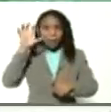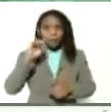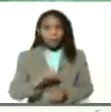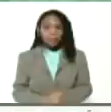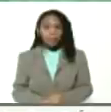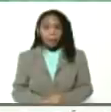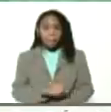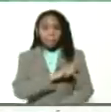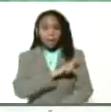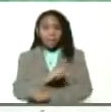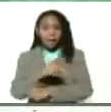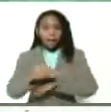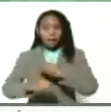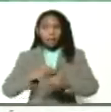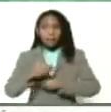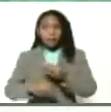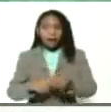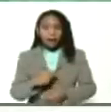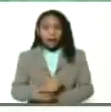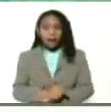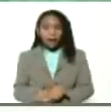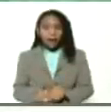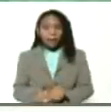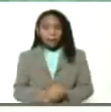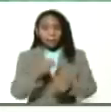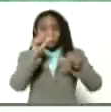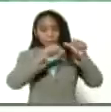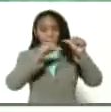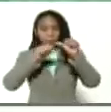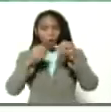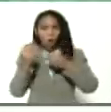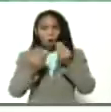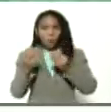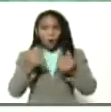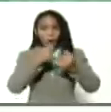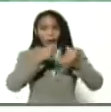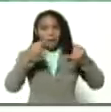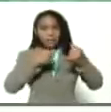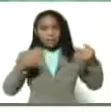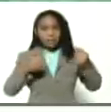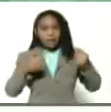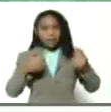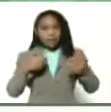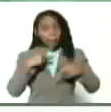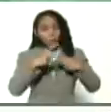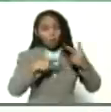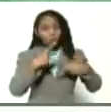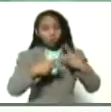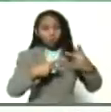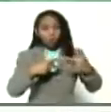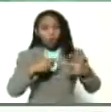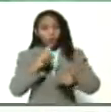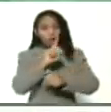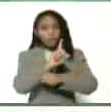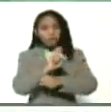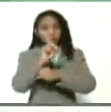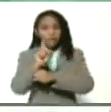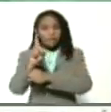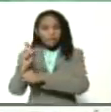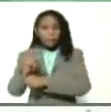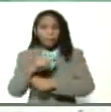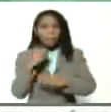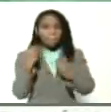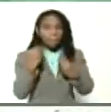mandé a hacer una inspección para ver cómo van las líneas de producción de los insecticidas para la siembra